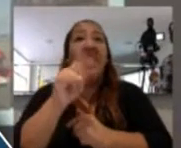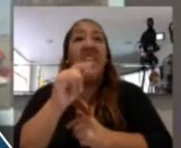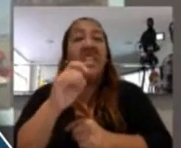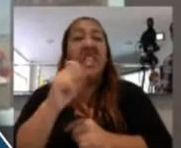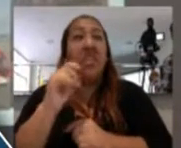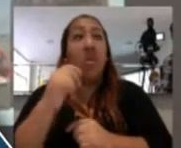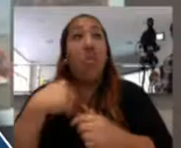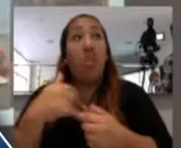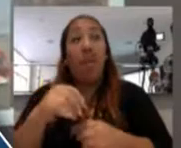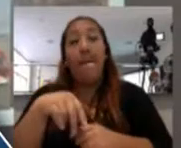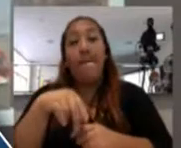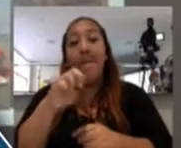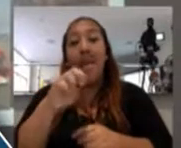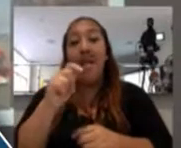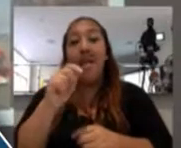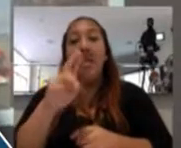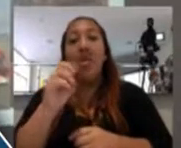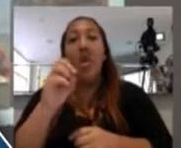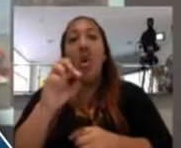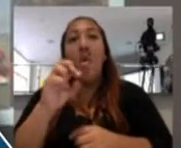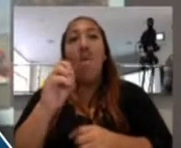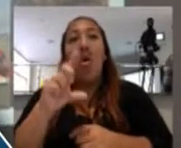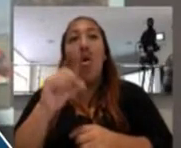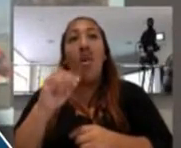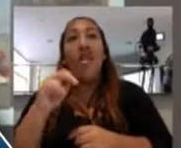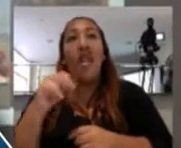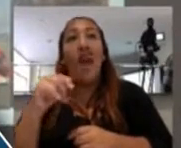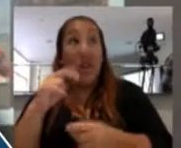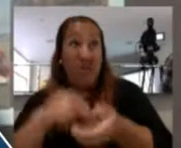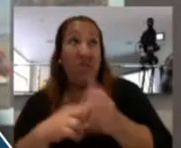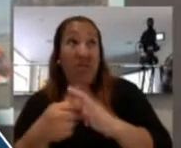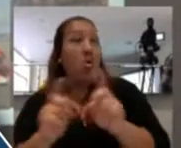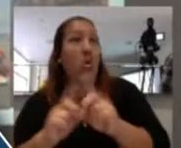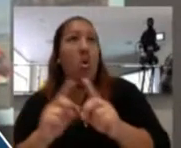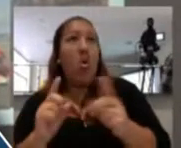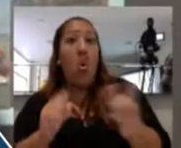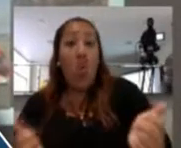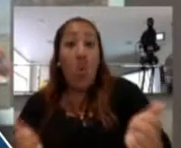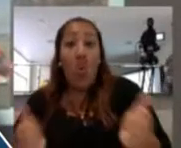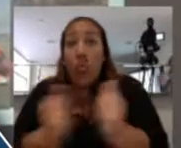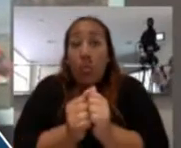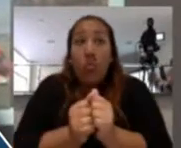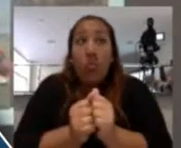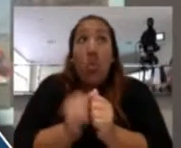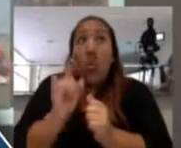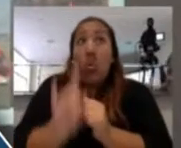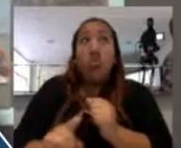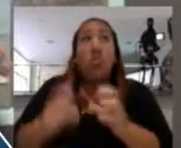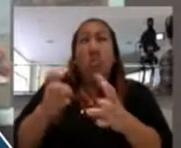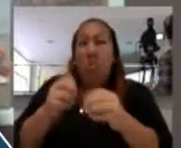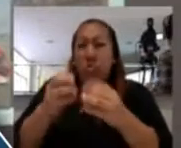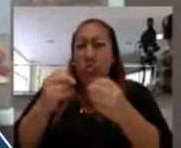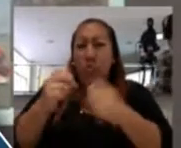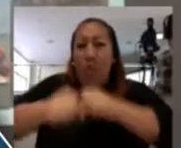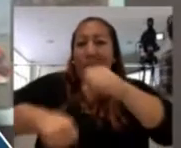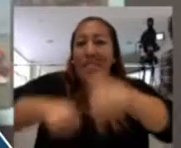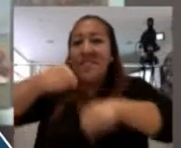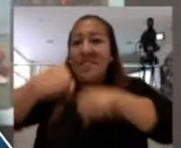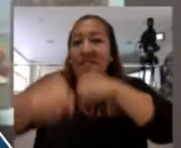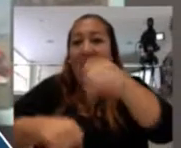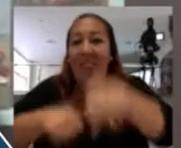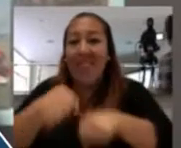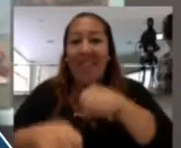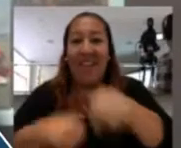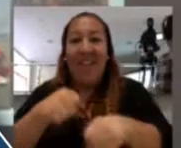metropolitano quizá, viene acompañado del uso de bicicletas. Esta es una fotografía de muchas bicicletas en una